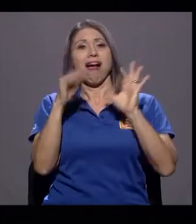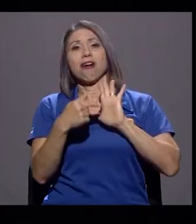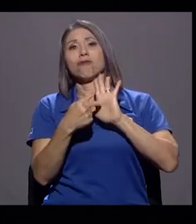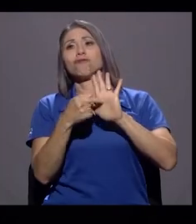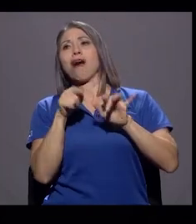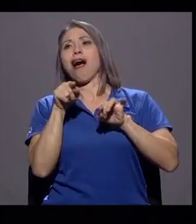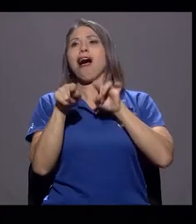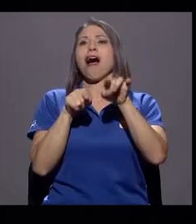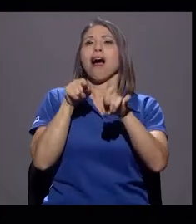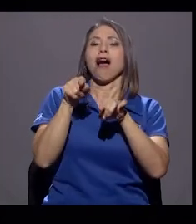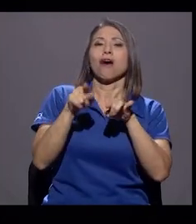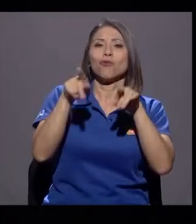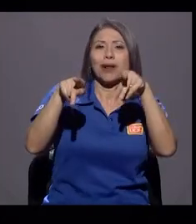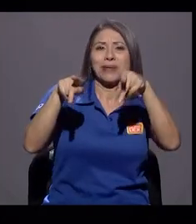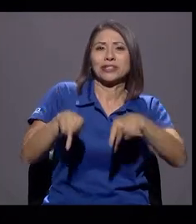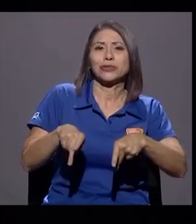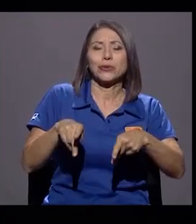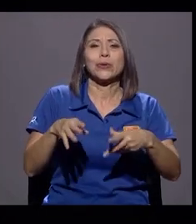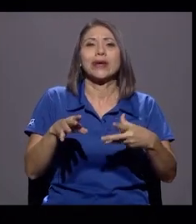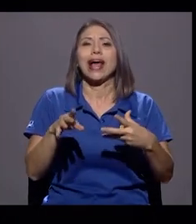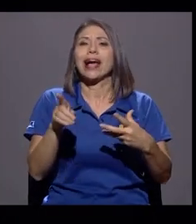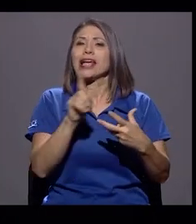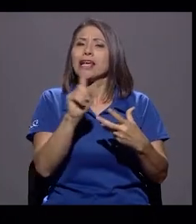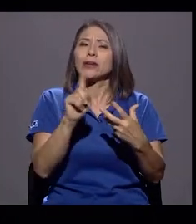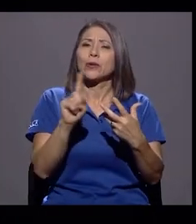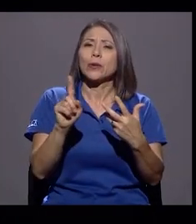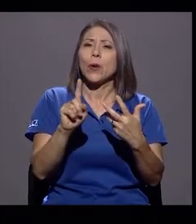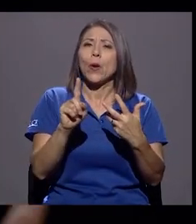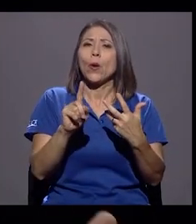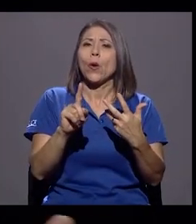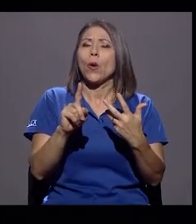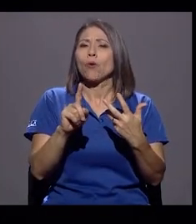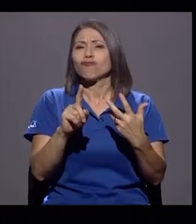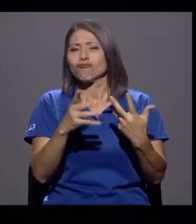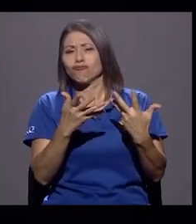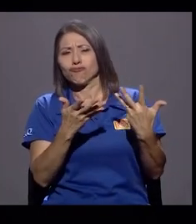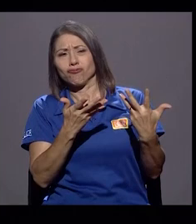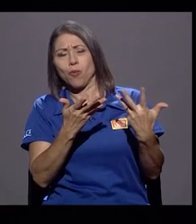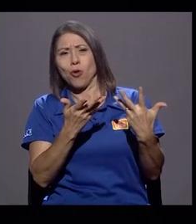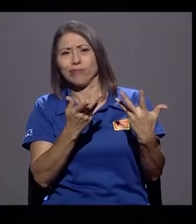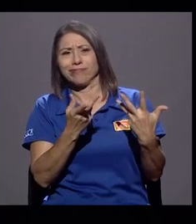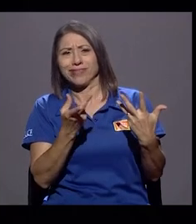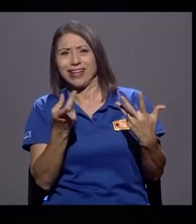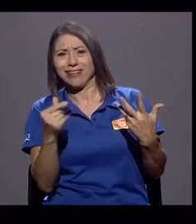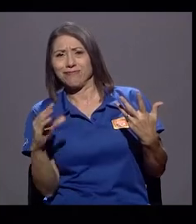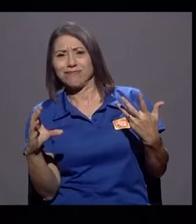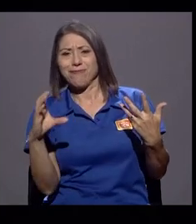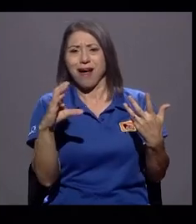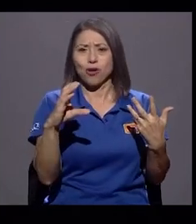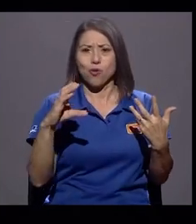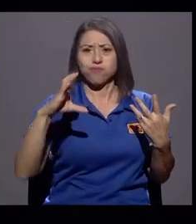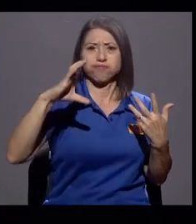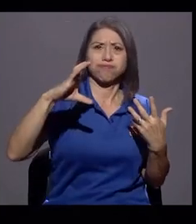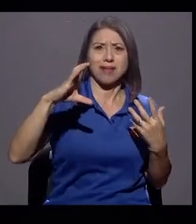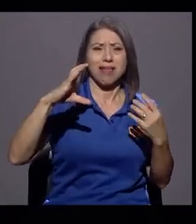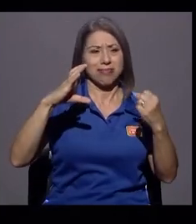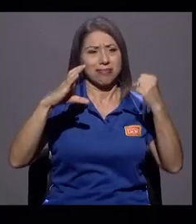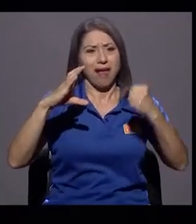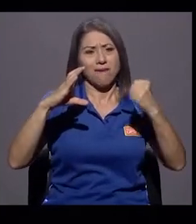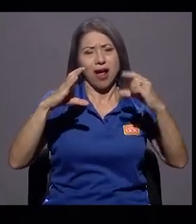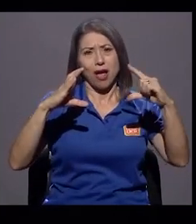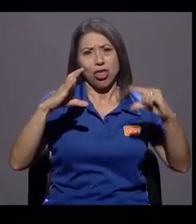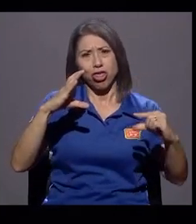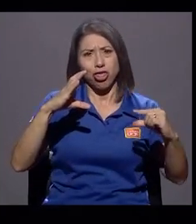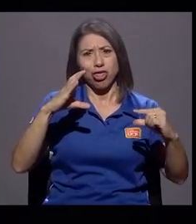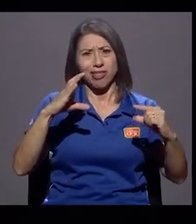como una persona que no es consecuente con el dinero que recibe y la labor que realiza. Eso que usted hace es un